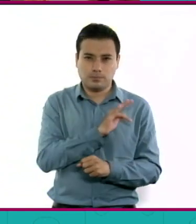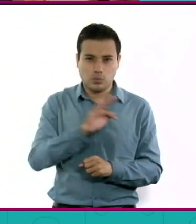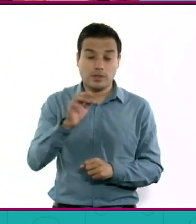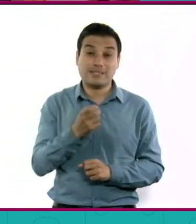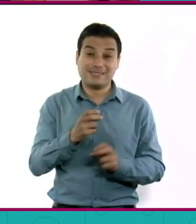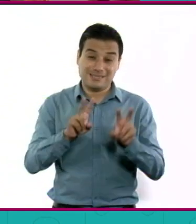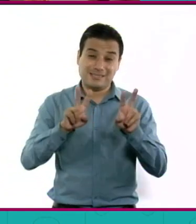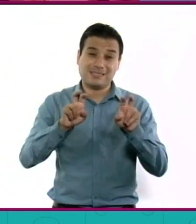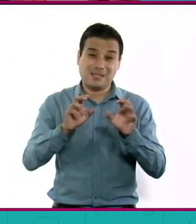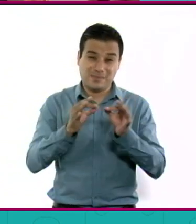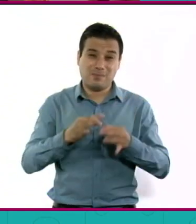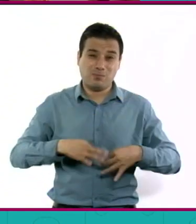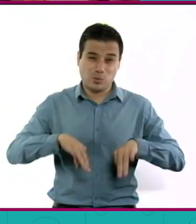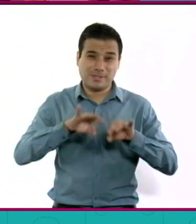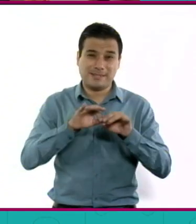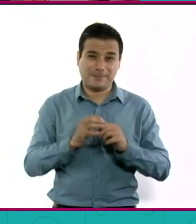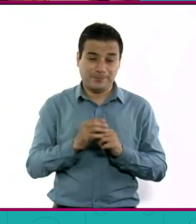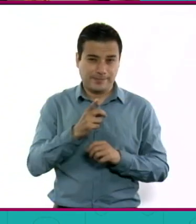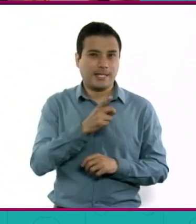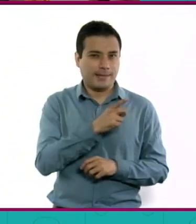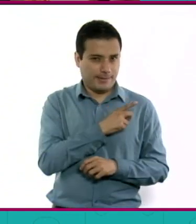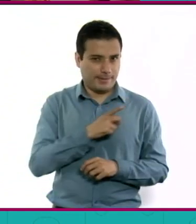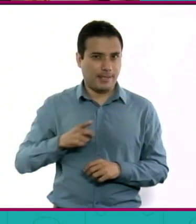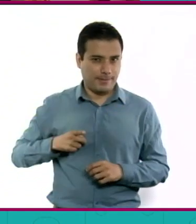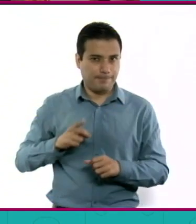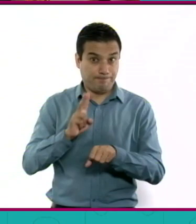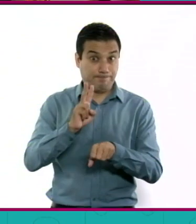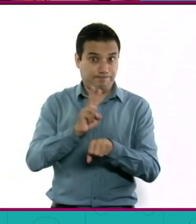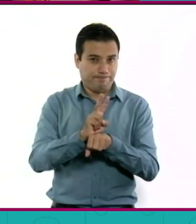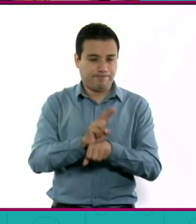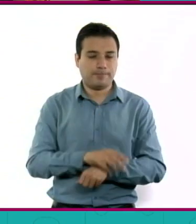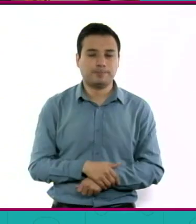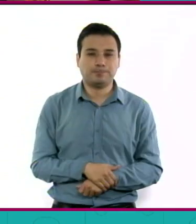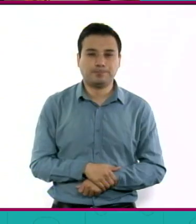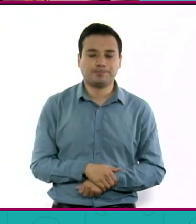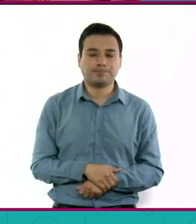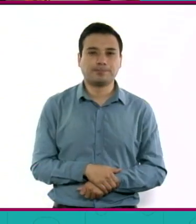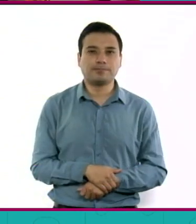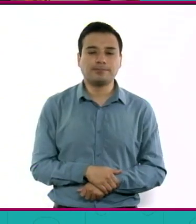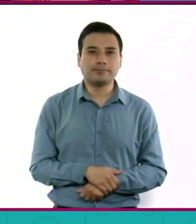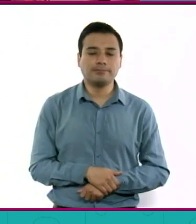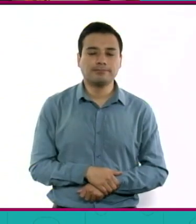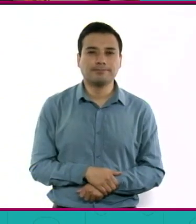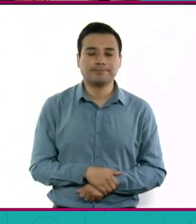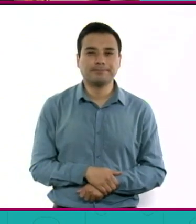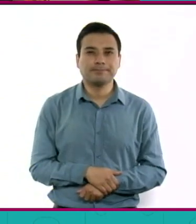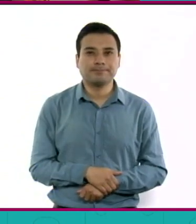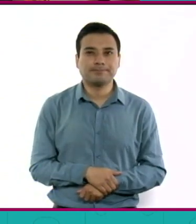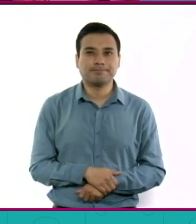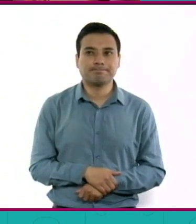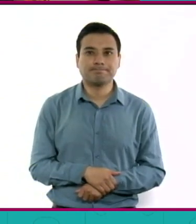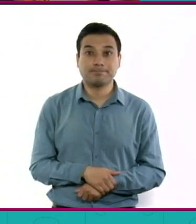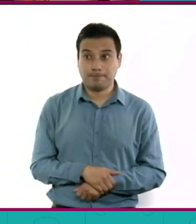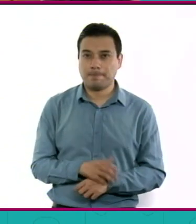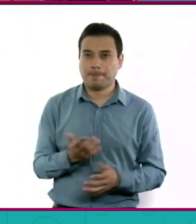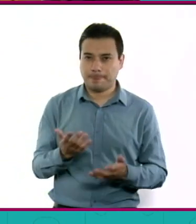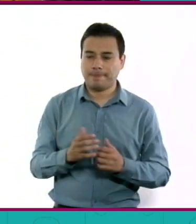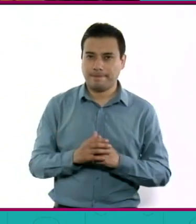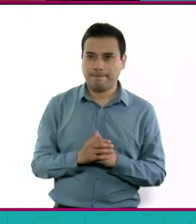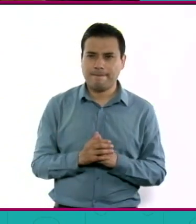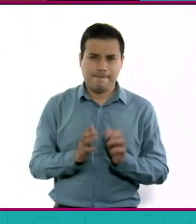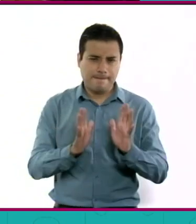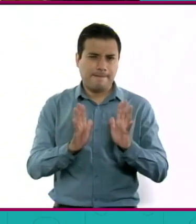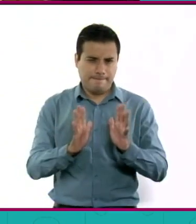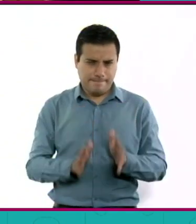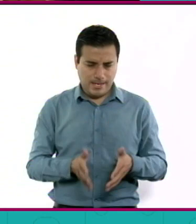otro tema importante al cual hay que estar atentos. Entonces, pensamos, es algo reflexionado, es algo